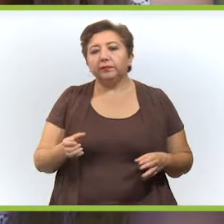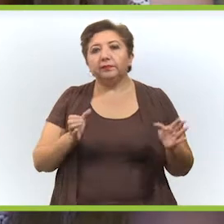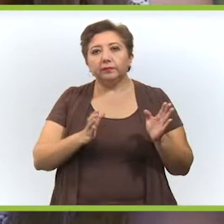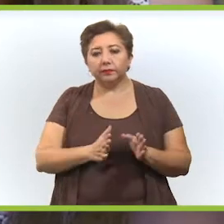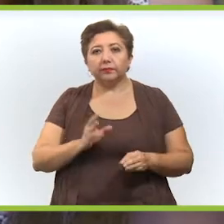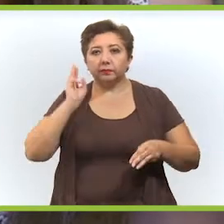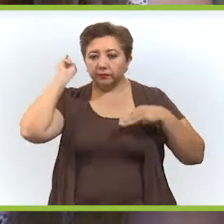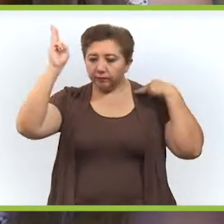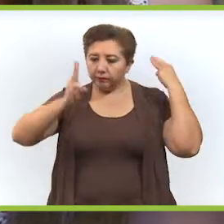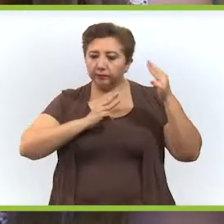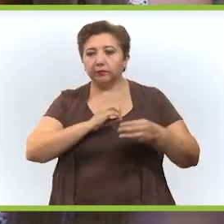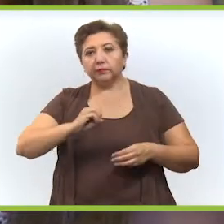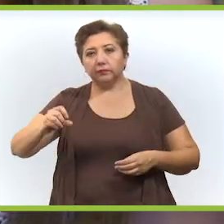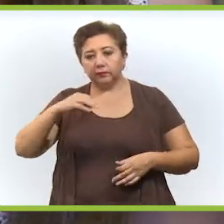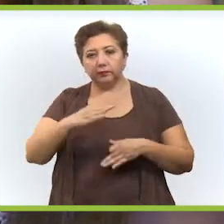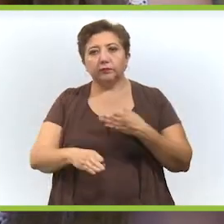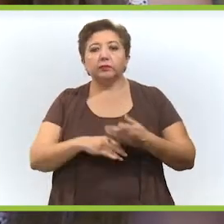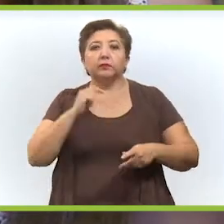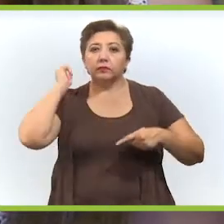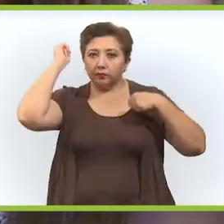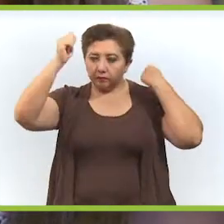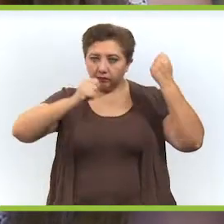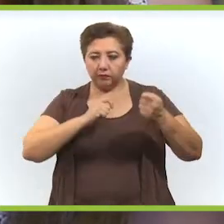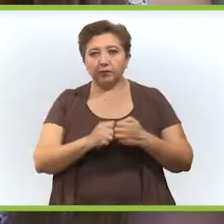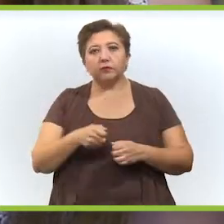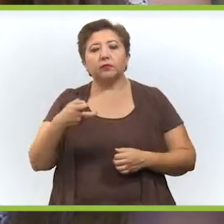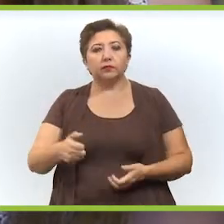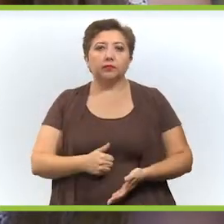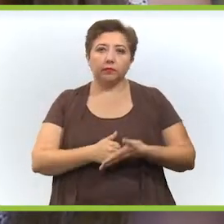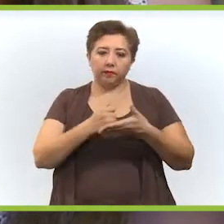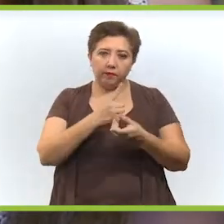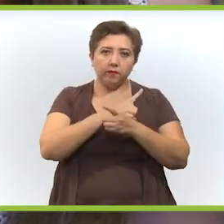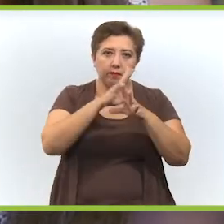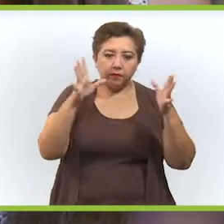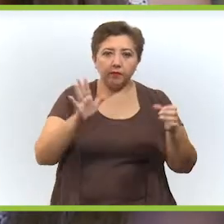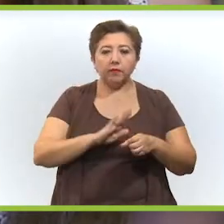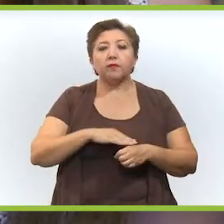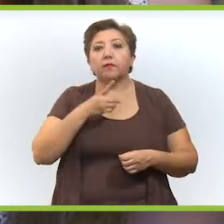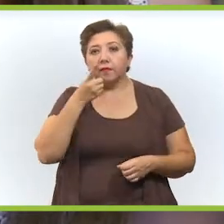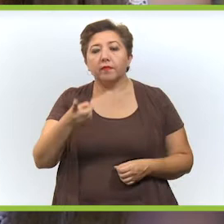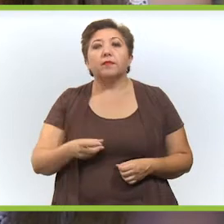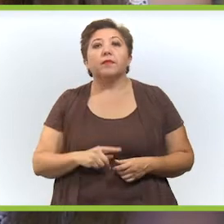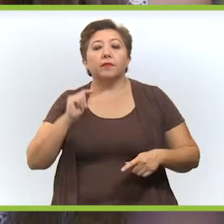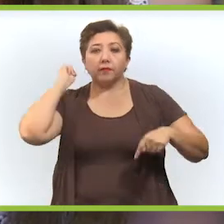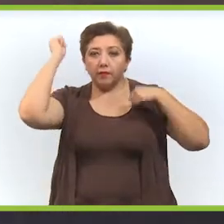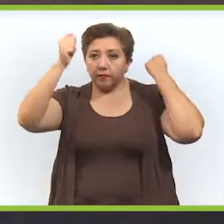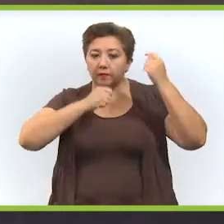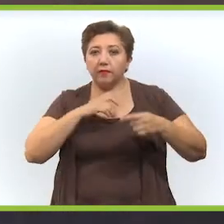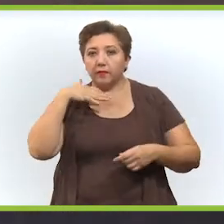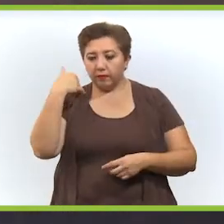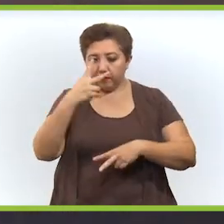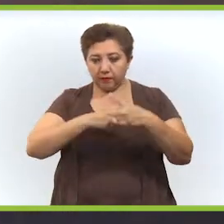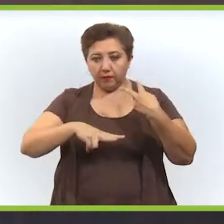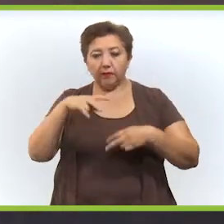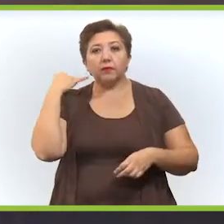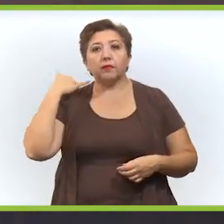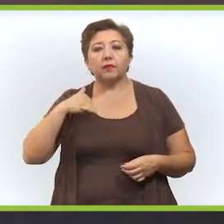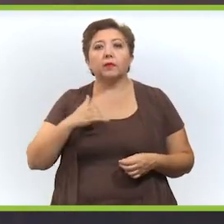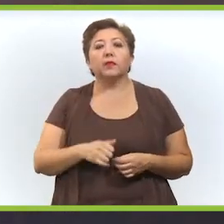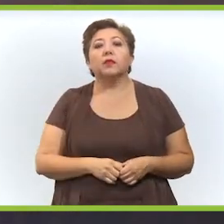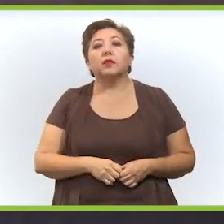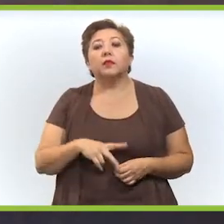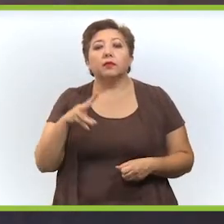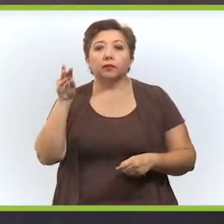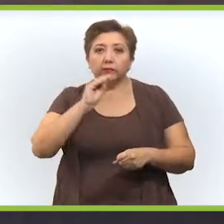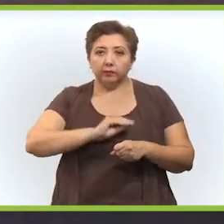obligada para todos los turistas, y con esto nos ayuda a promover y a tener más oferta turística para que la gente quiera venir a Yucatán. Y si a esto le sumamos el